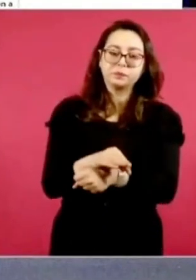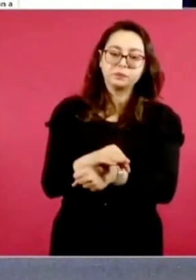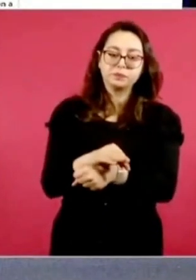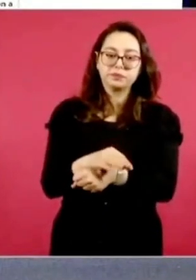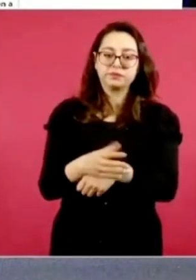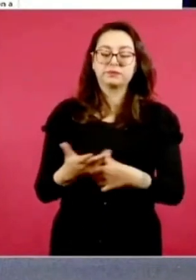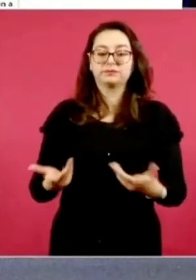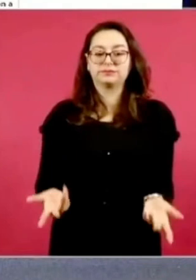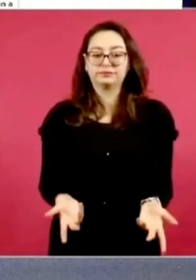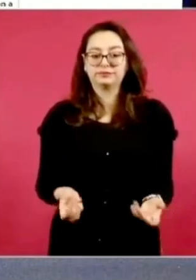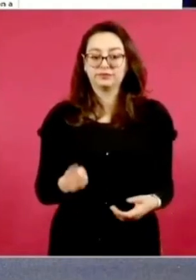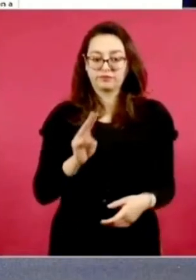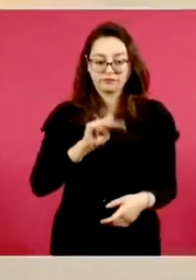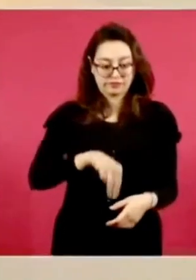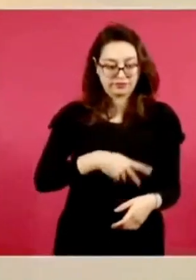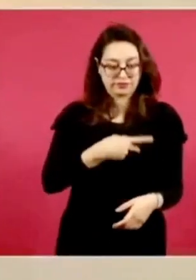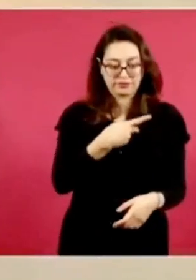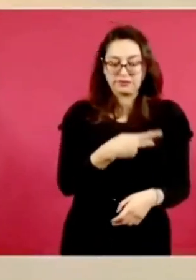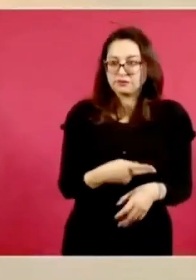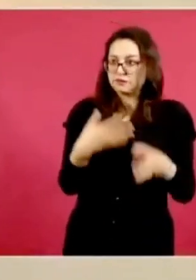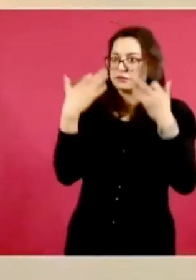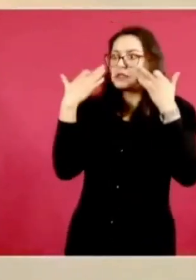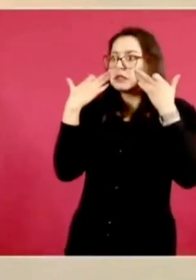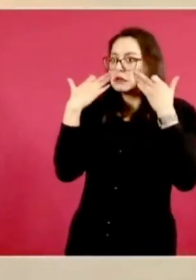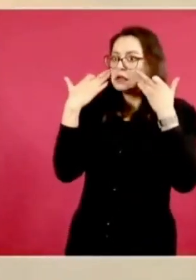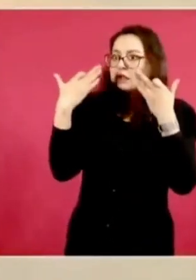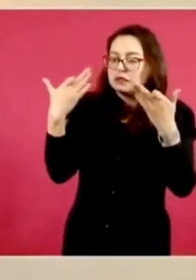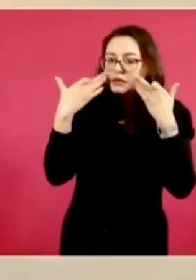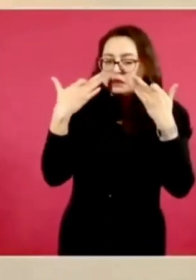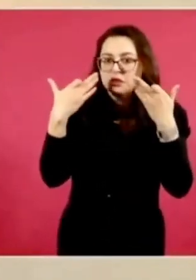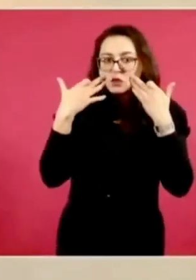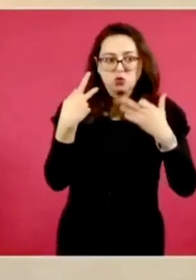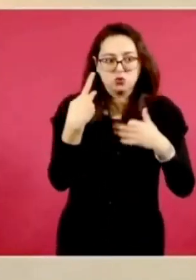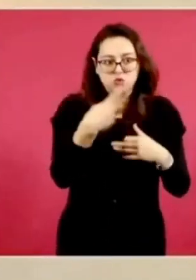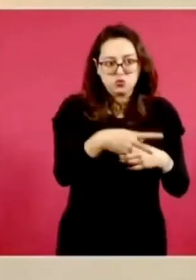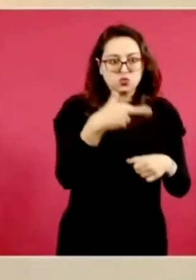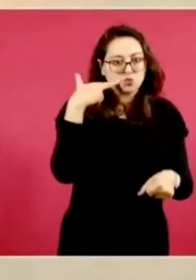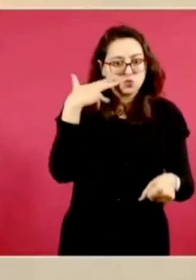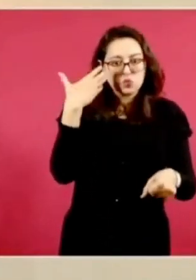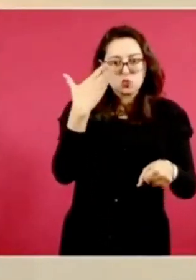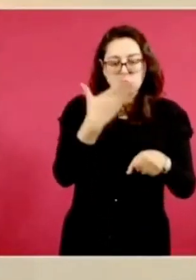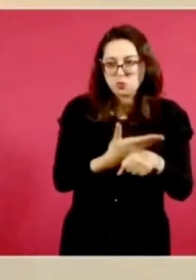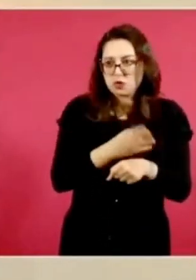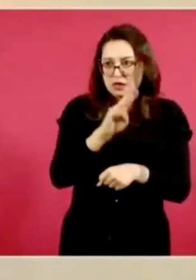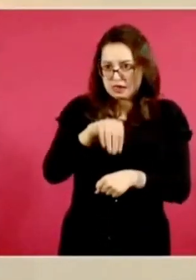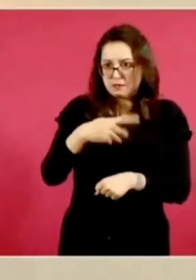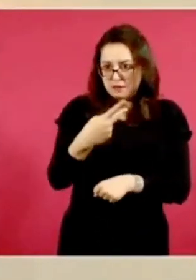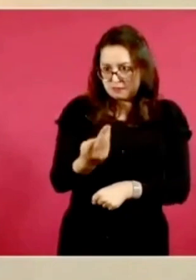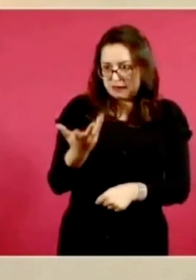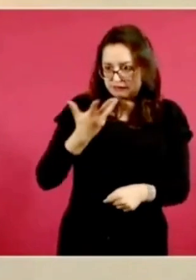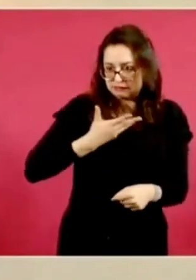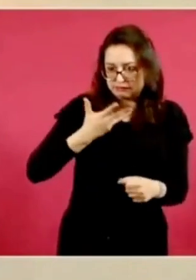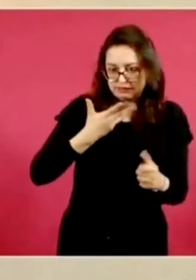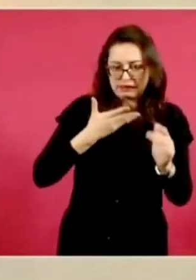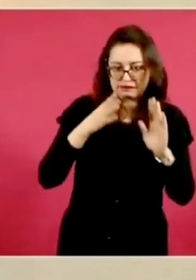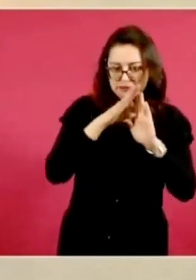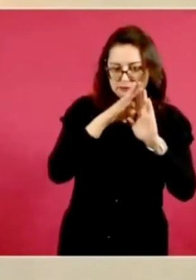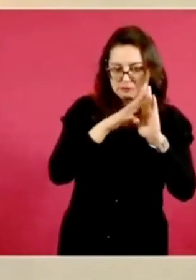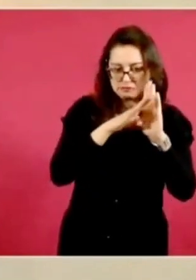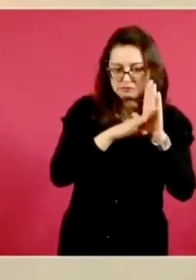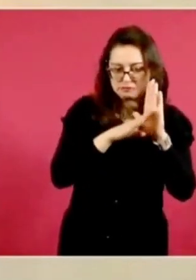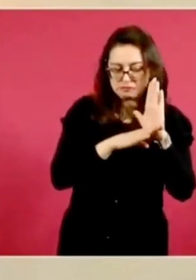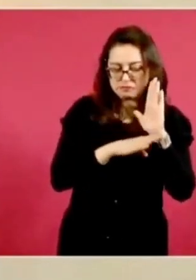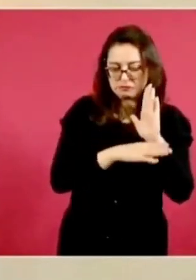designado sus propios testigos en términos del criterio jurisprudencial 164.831 de la Suprema